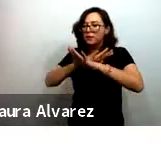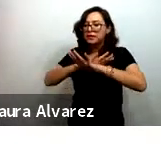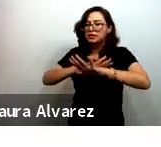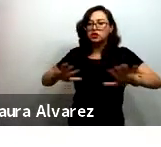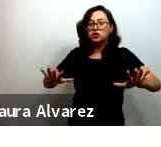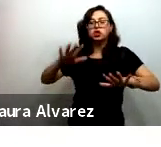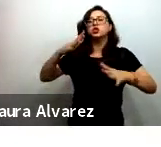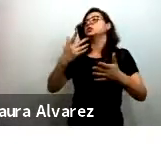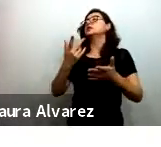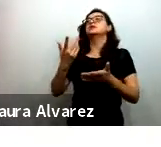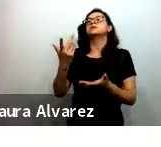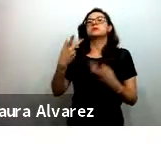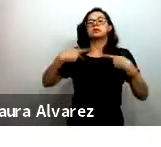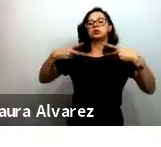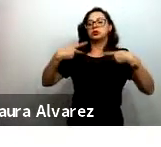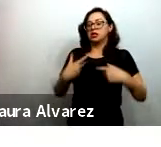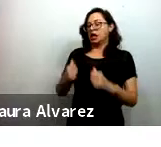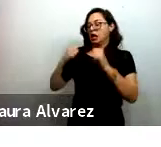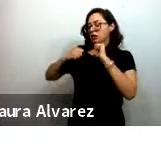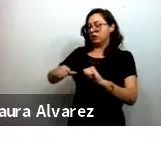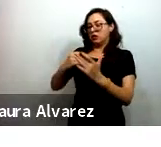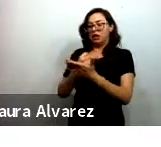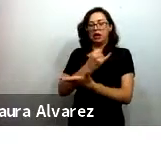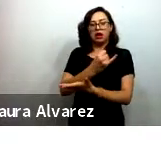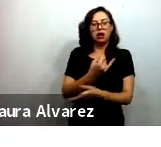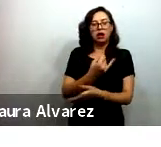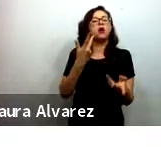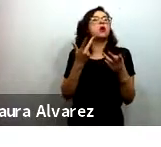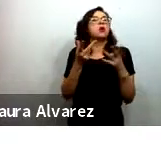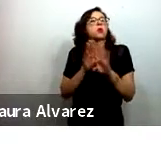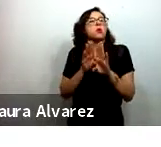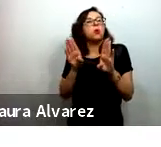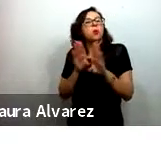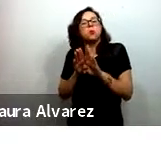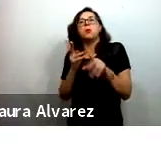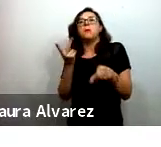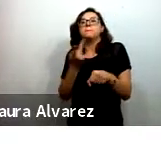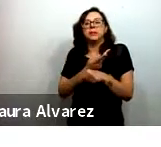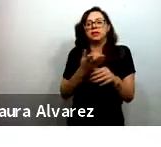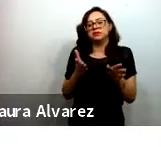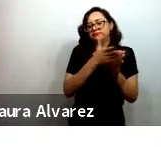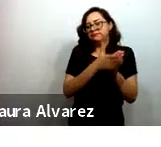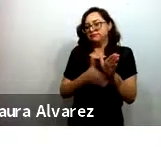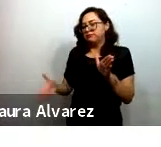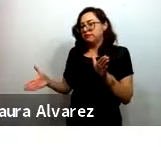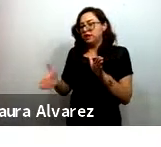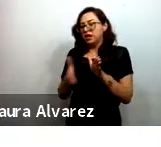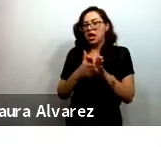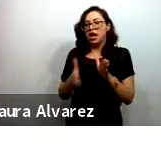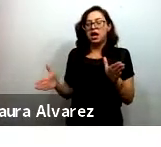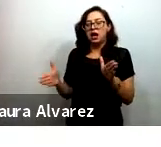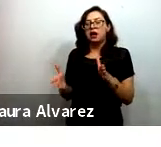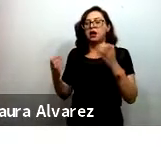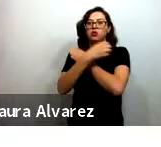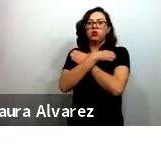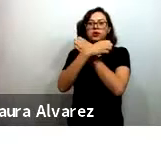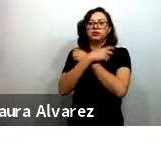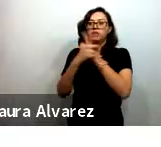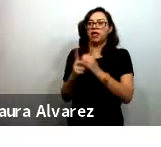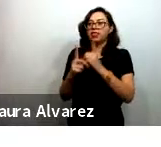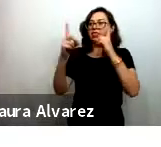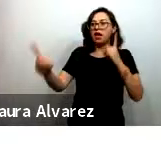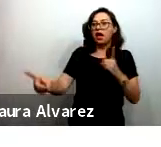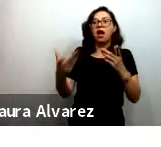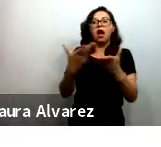de decisiones sobre por un lado qué es lo que pasó en la primera etapa de educación a distancia y cómo es que están llegando los